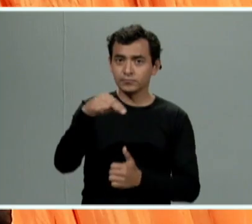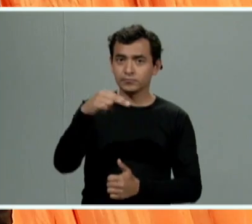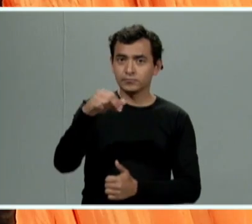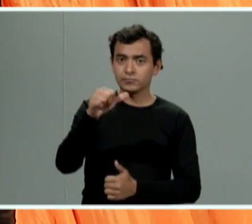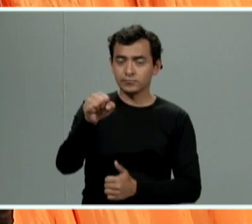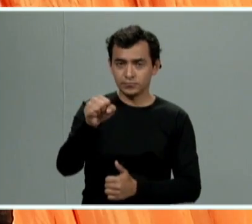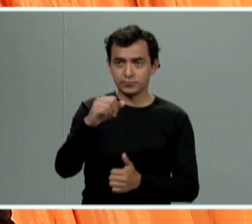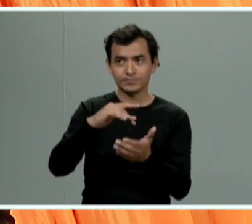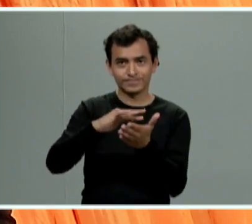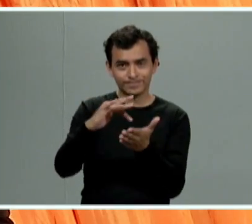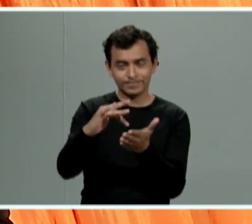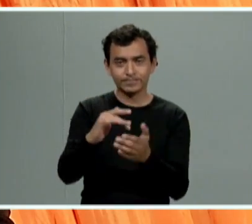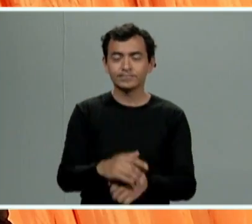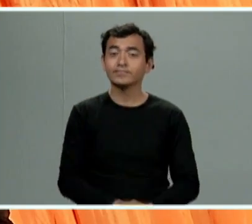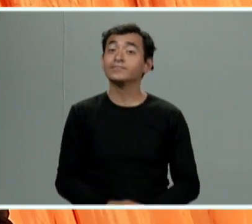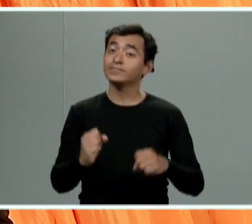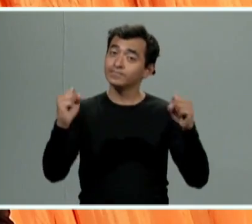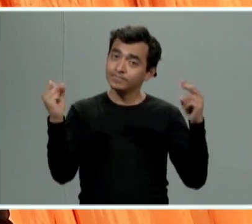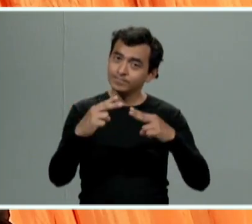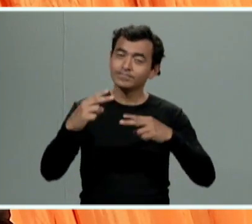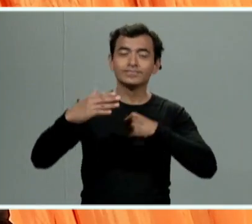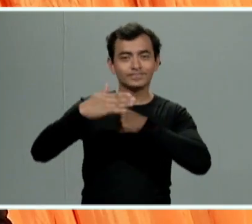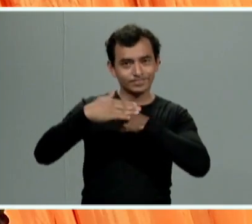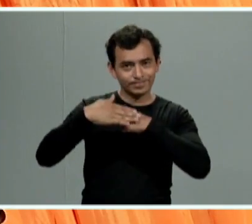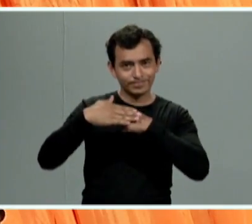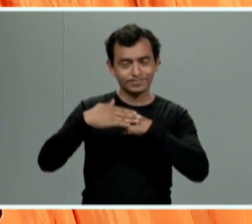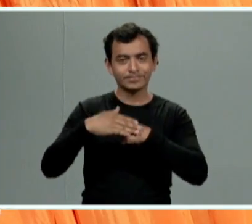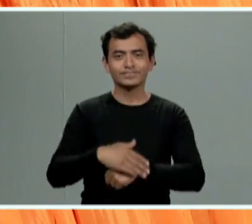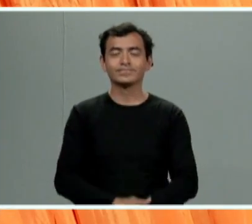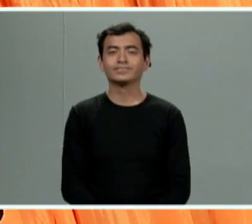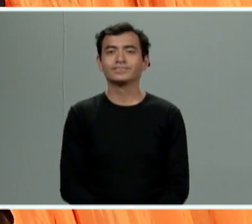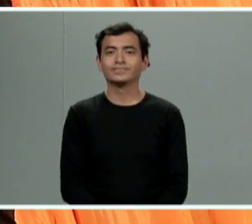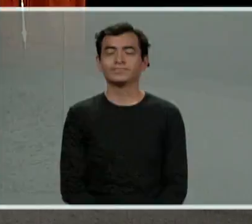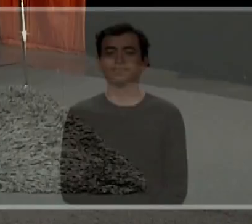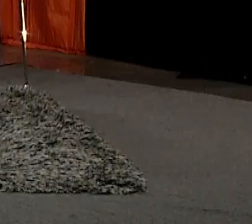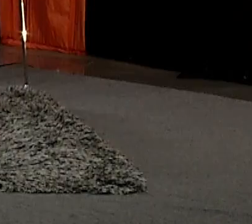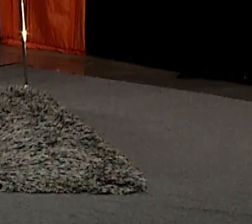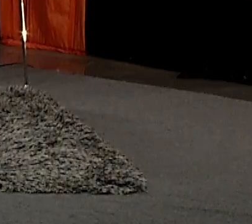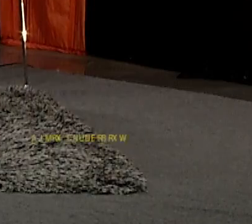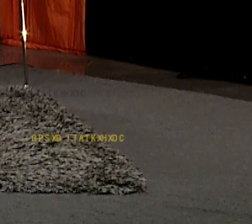y accesibilidad gracias nos vemos en la próxima aquí en sororidades hasta pronto